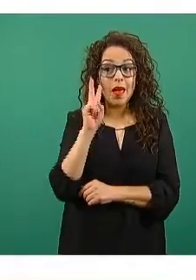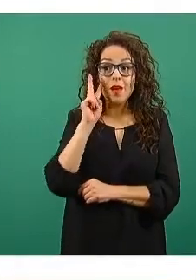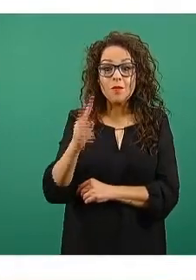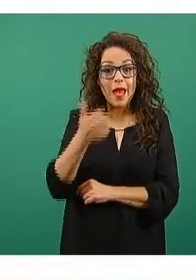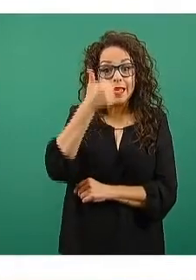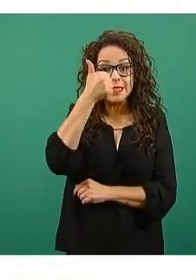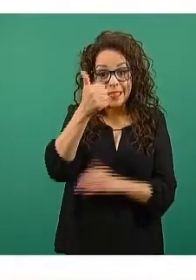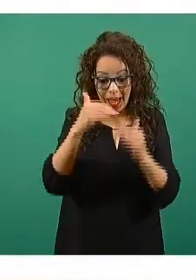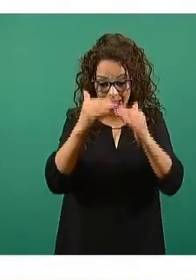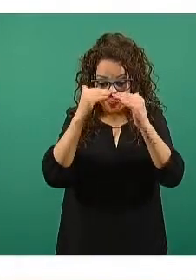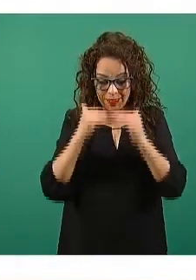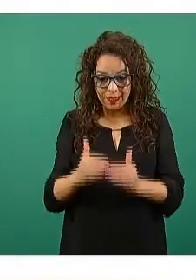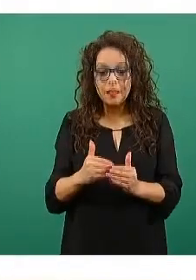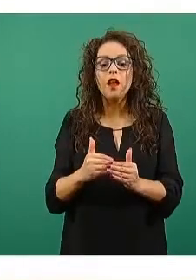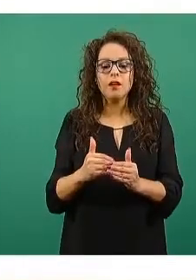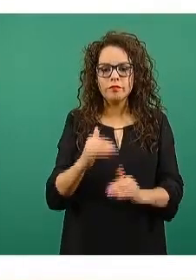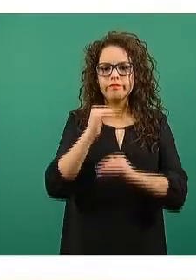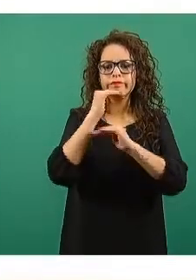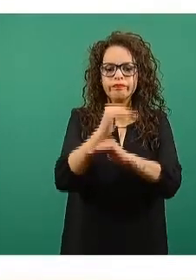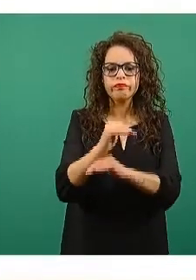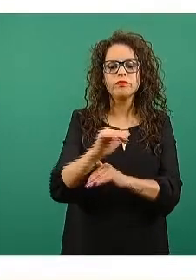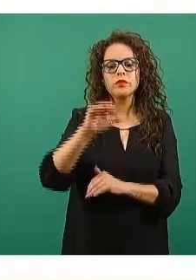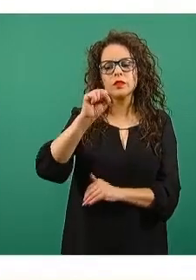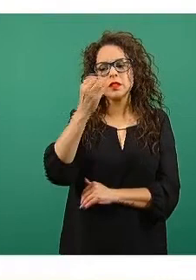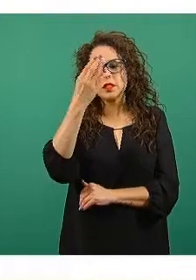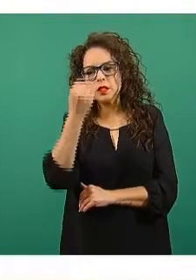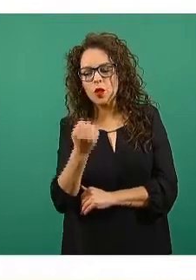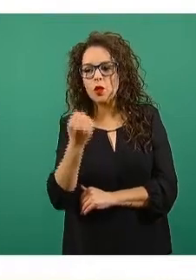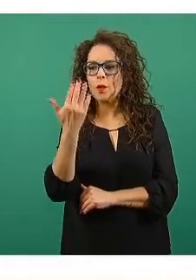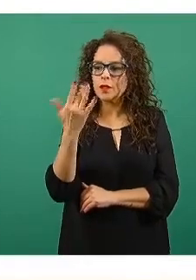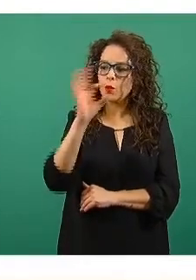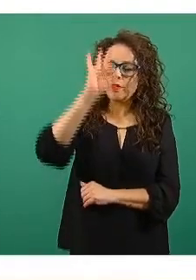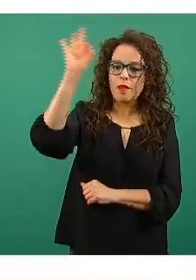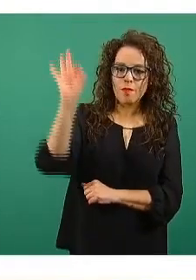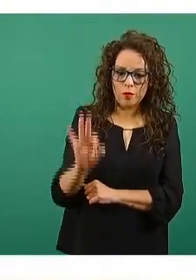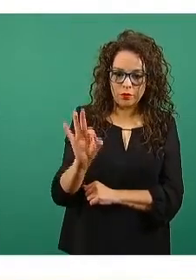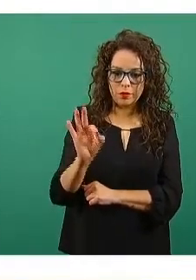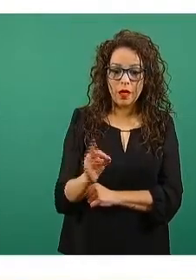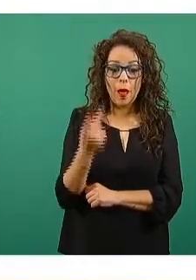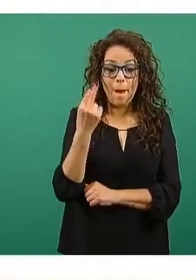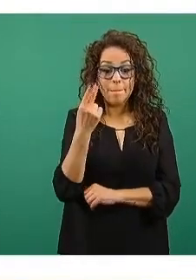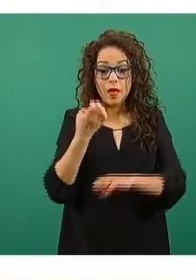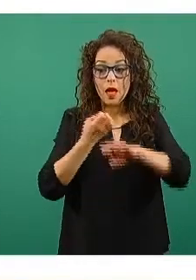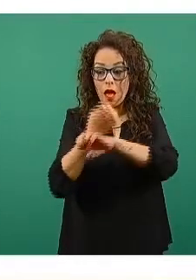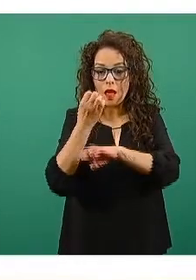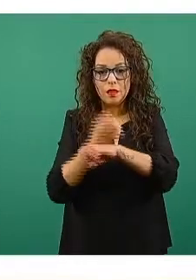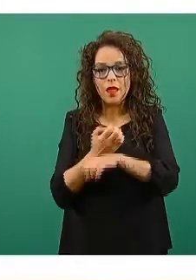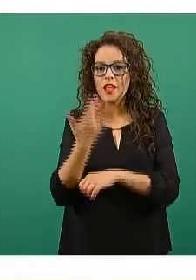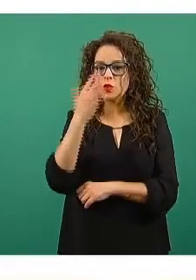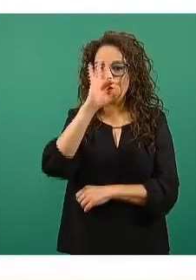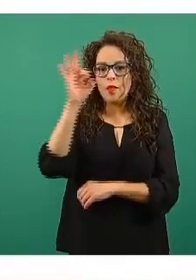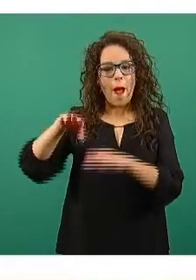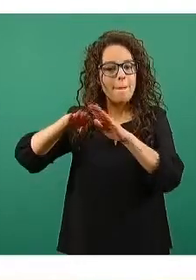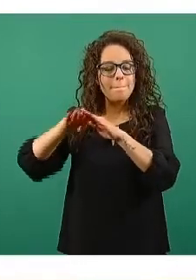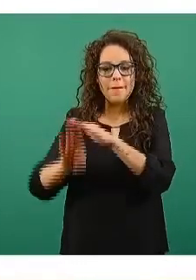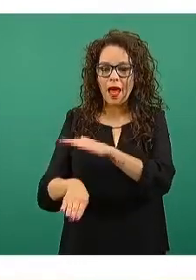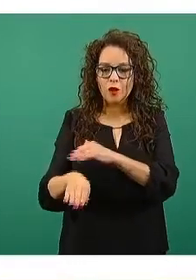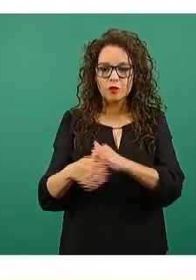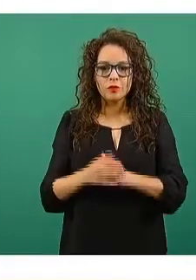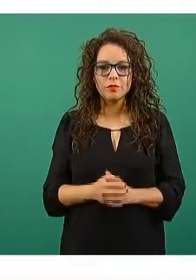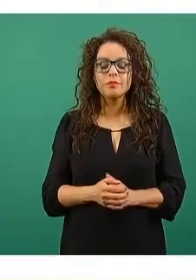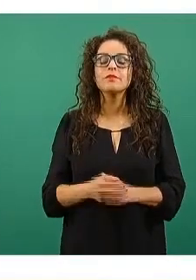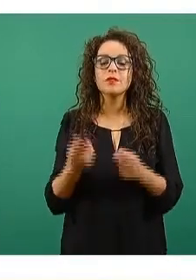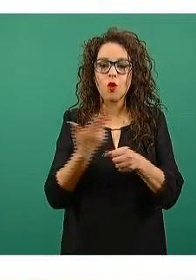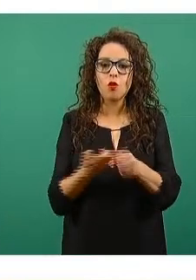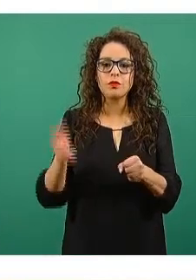69 y 50 por ciento y 25 entidades federativas con menos del 50 por ciento de